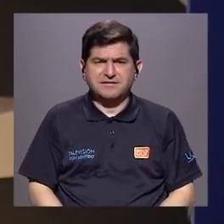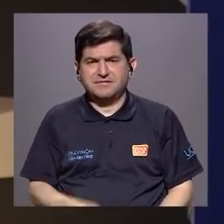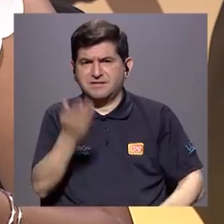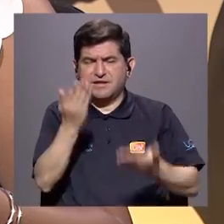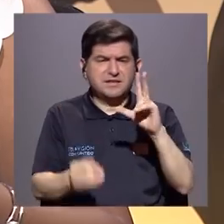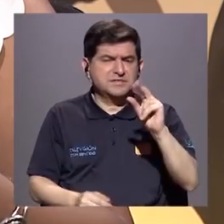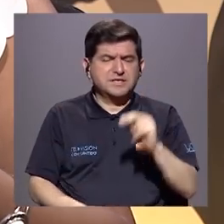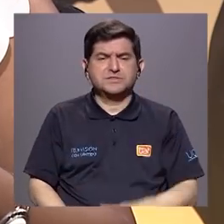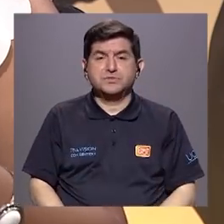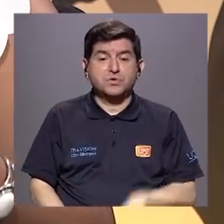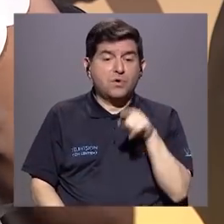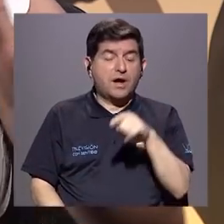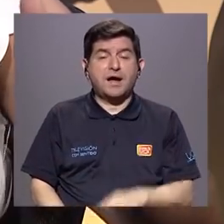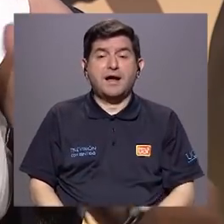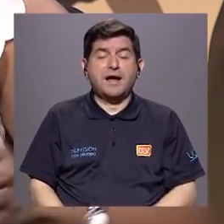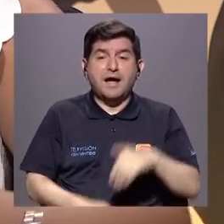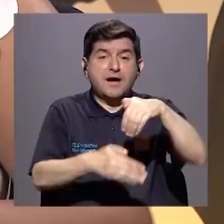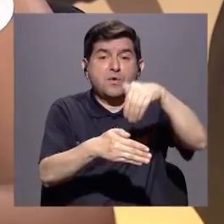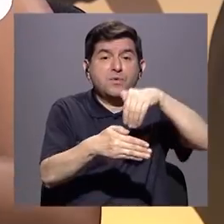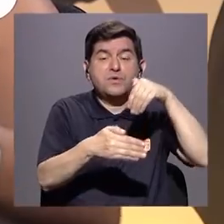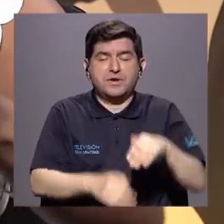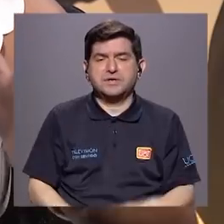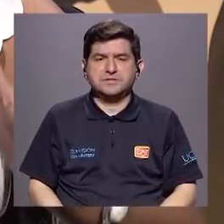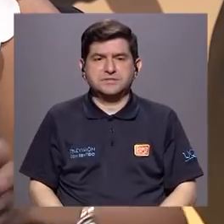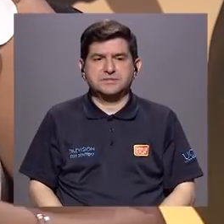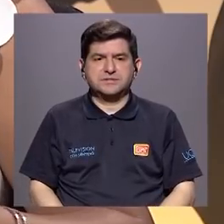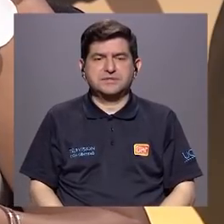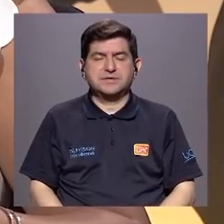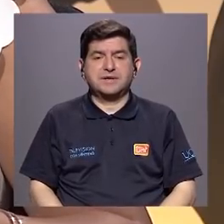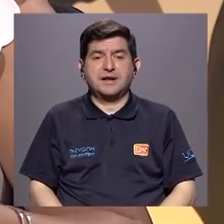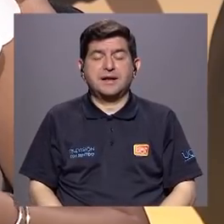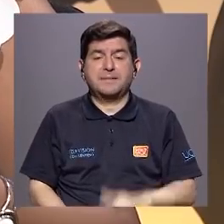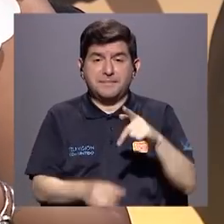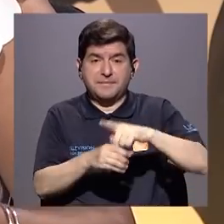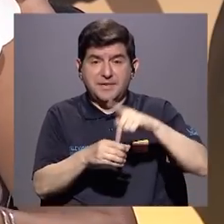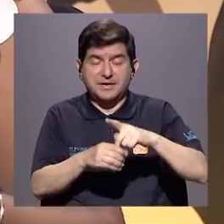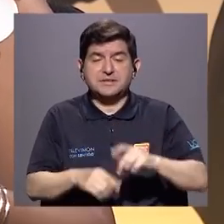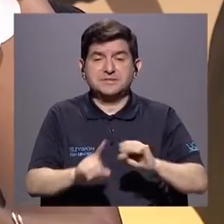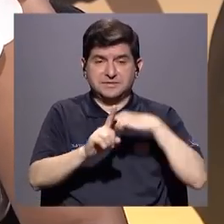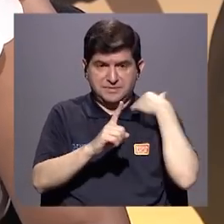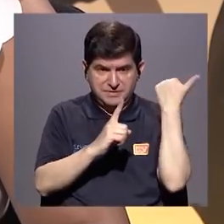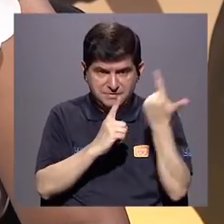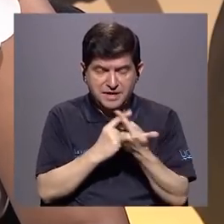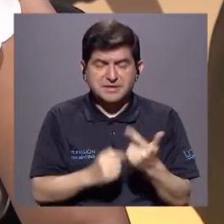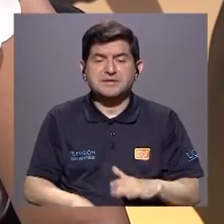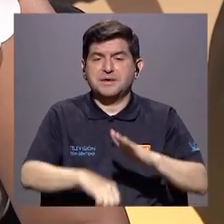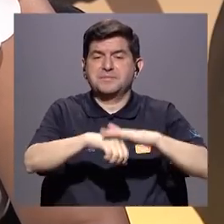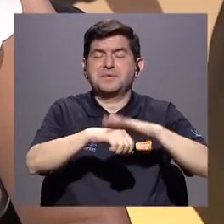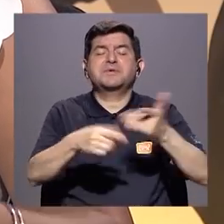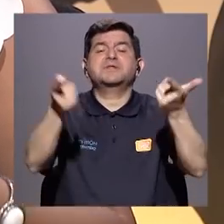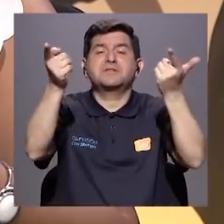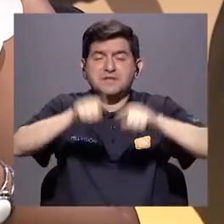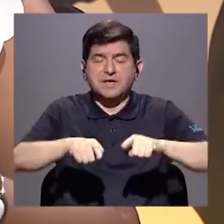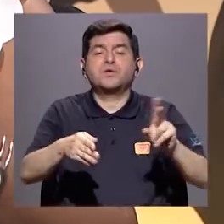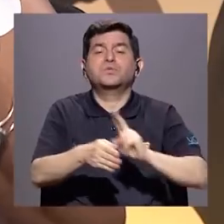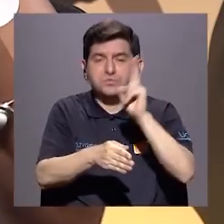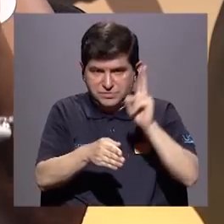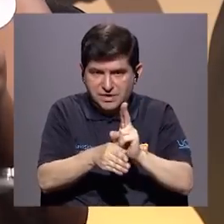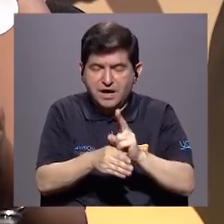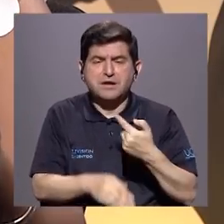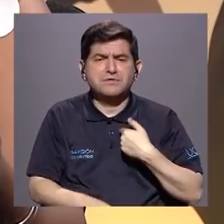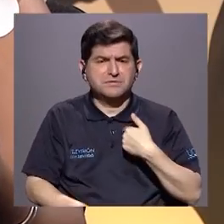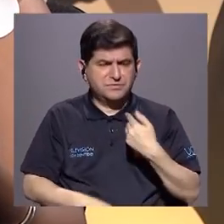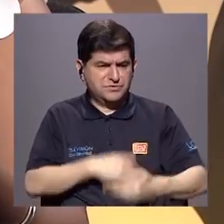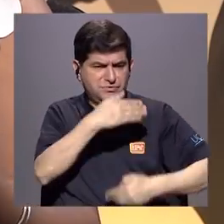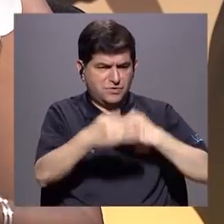manera no quede huella. Van a ocupar actores sociales que faciliten que eso se dé, entonces yo puedo